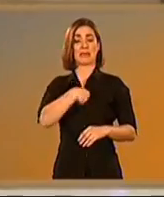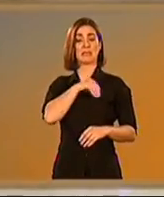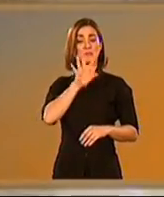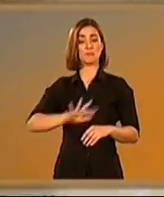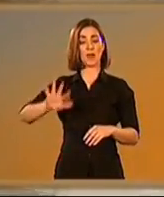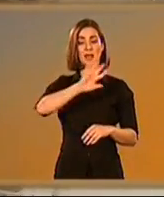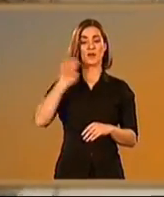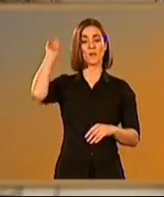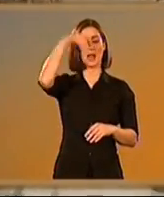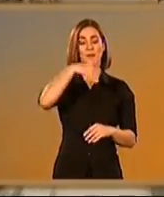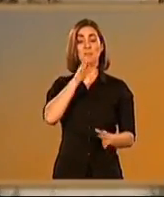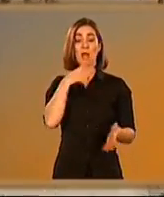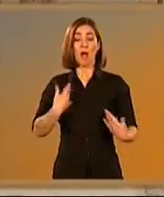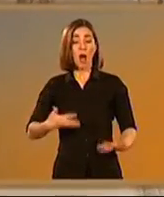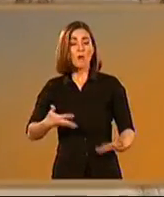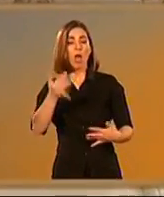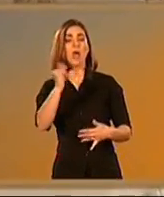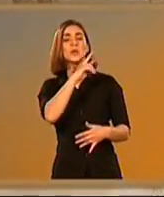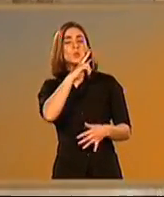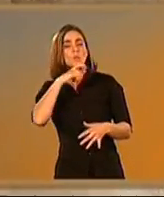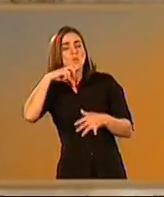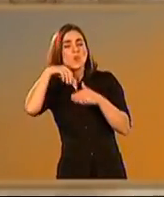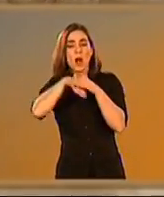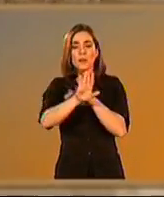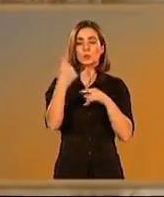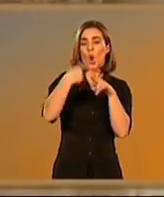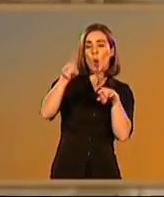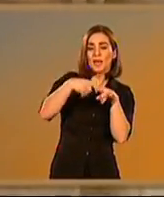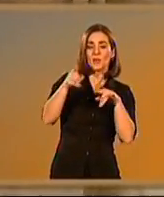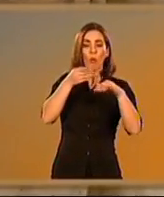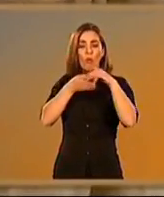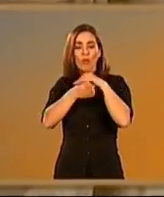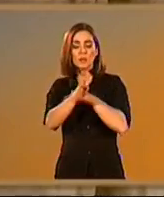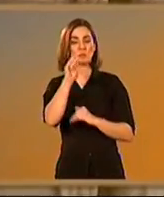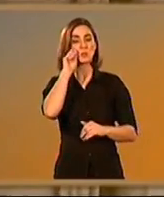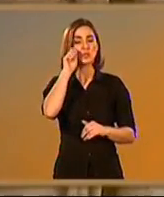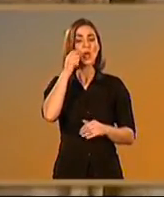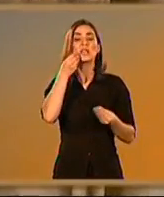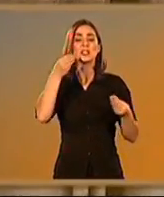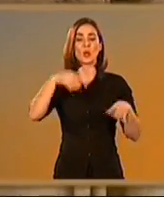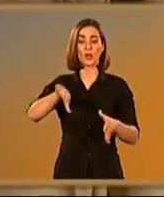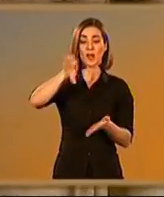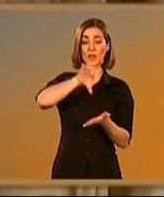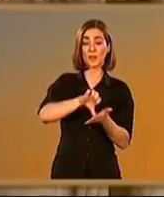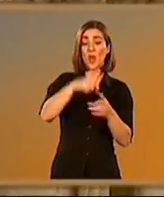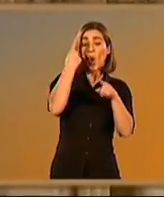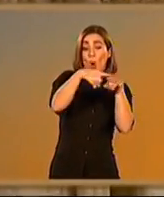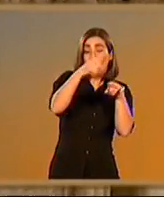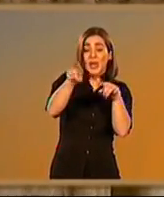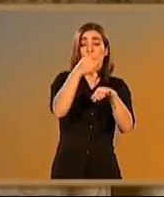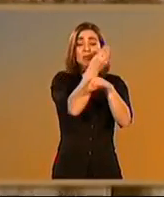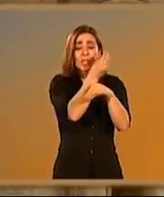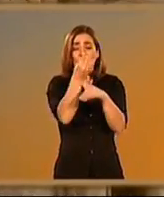más importantes de la Hispania romana, como muestran los objetos conservados en el Museo Histórico de la Ciudad, gran parte de los cuales